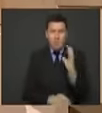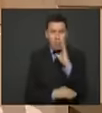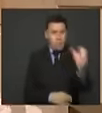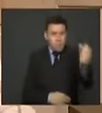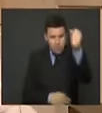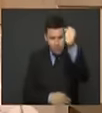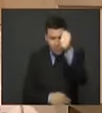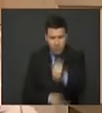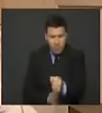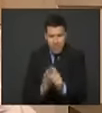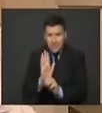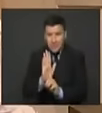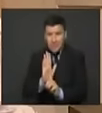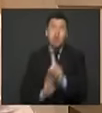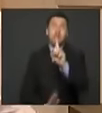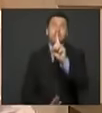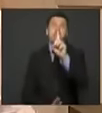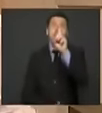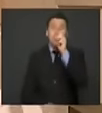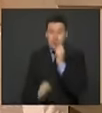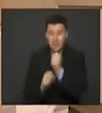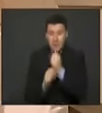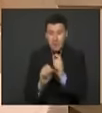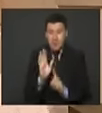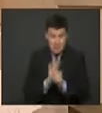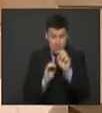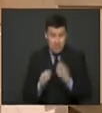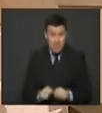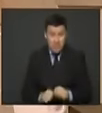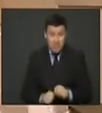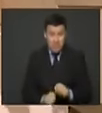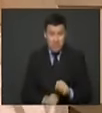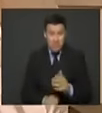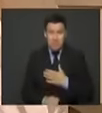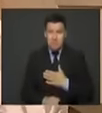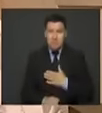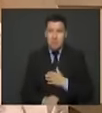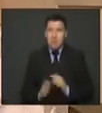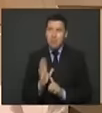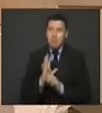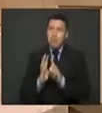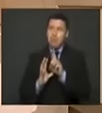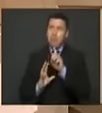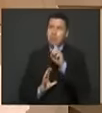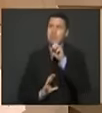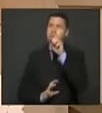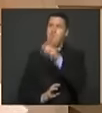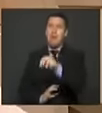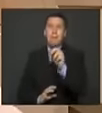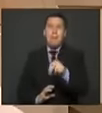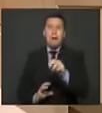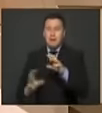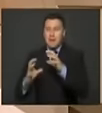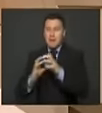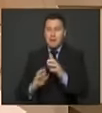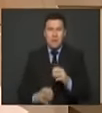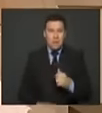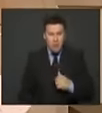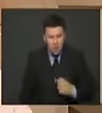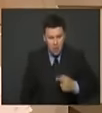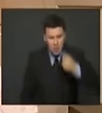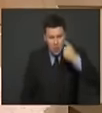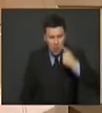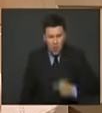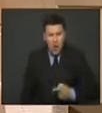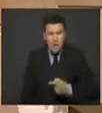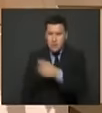en un cohete de fabricación nacional en Marte estamos hablando de poner a un juez en